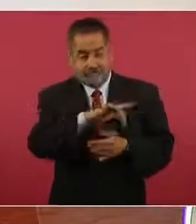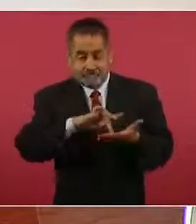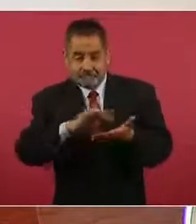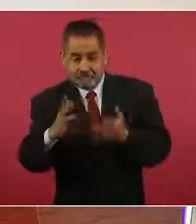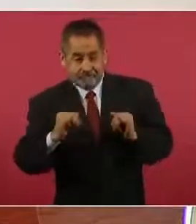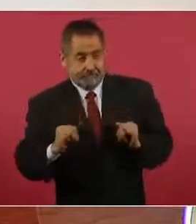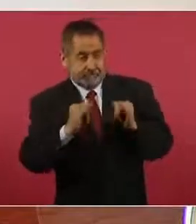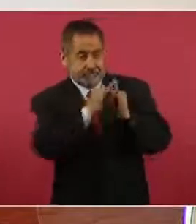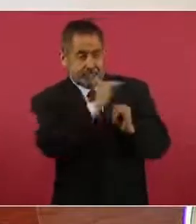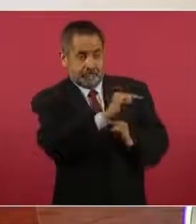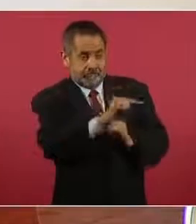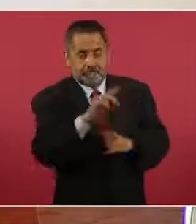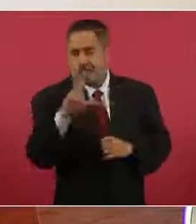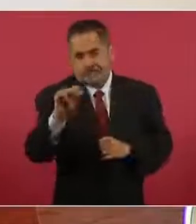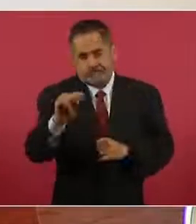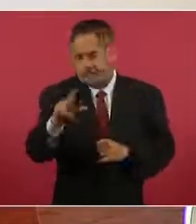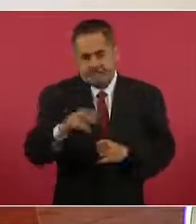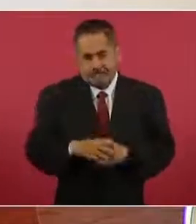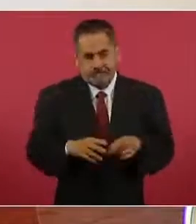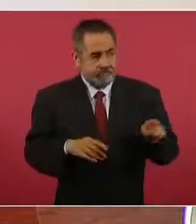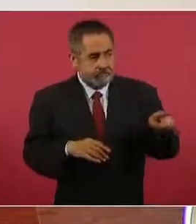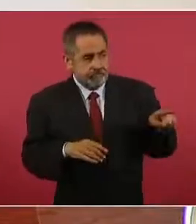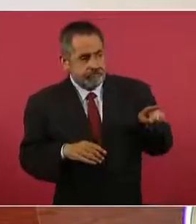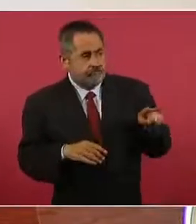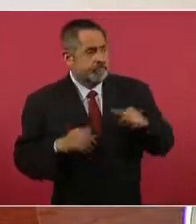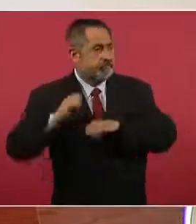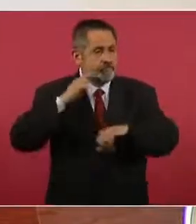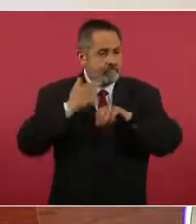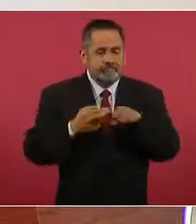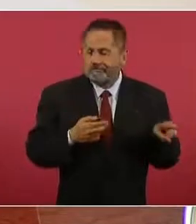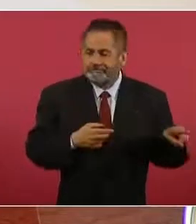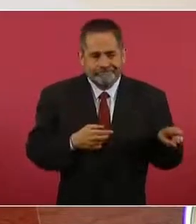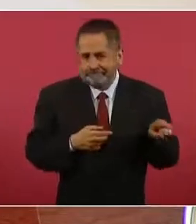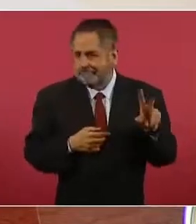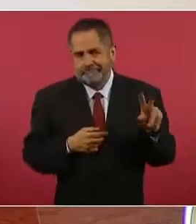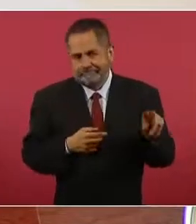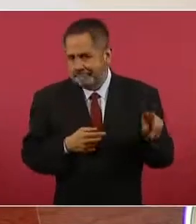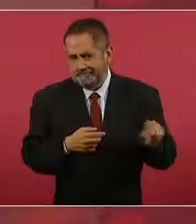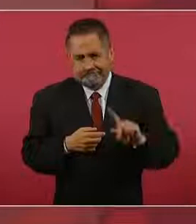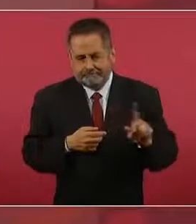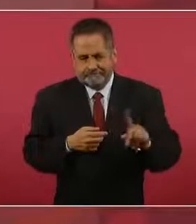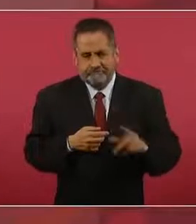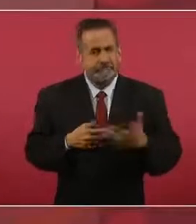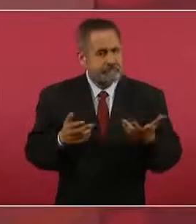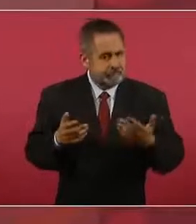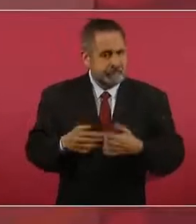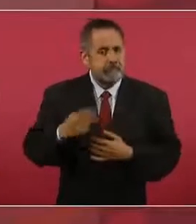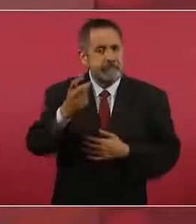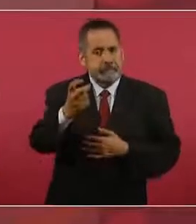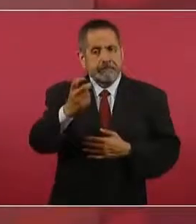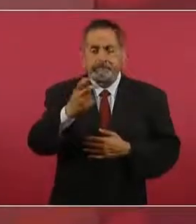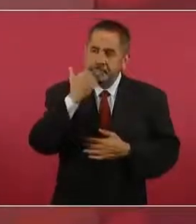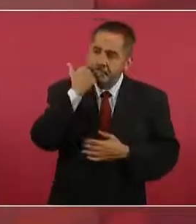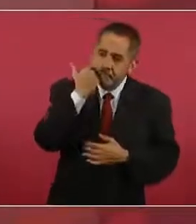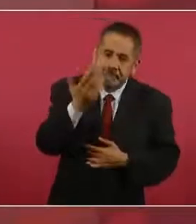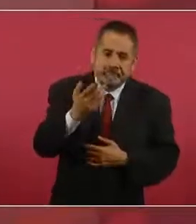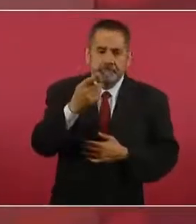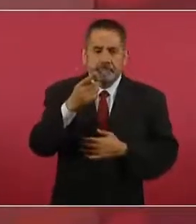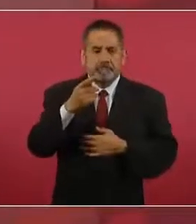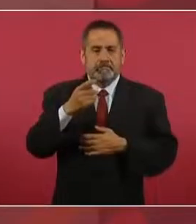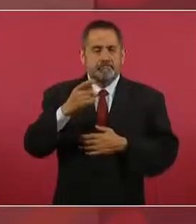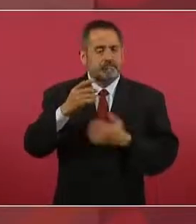no a los aparatos. Entonces, lo que queremos es poner en